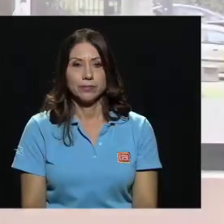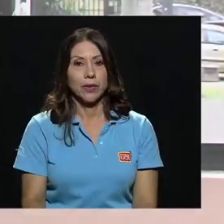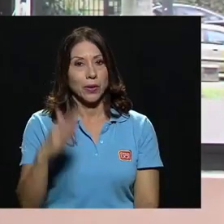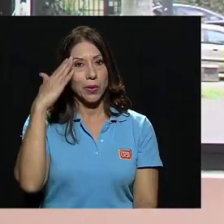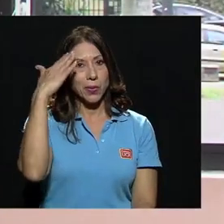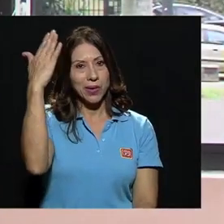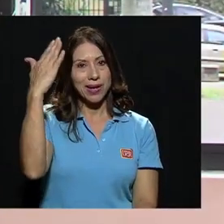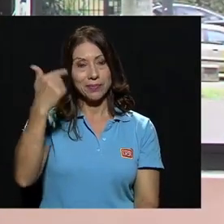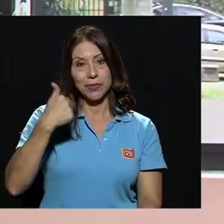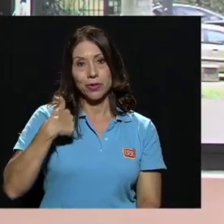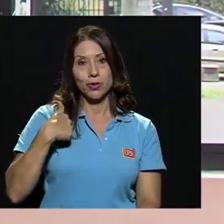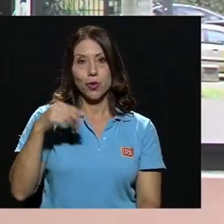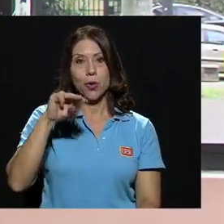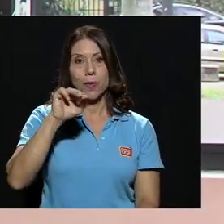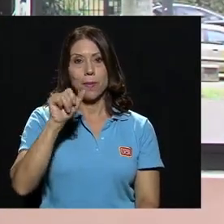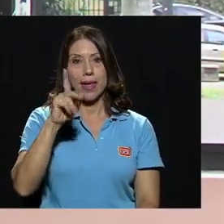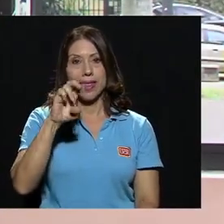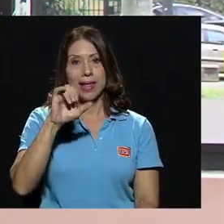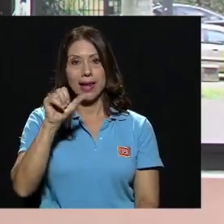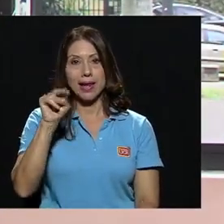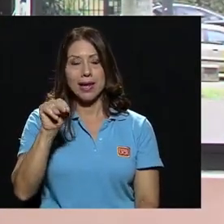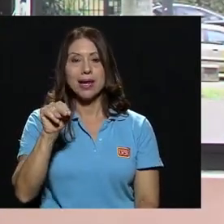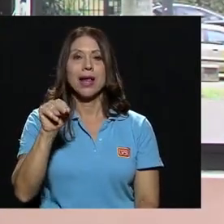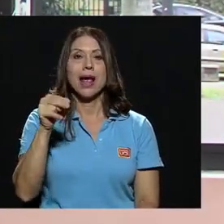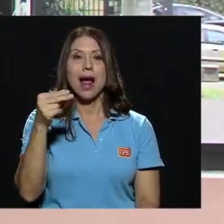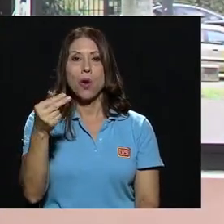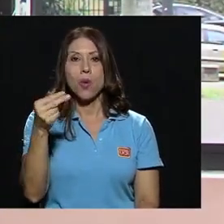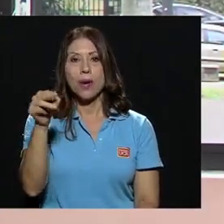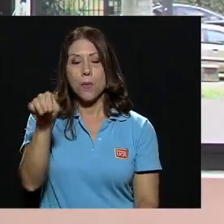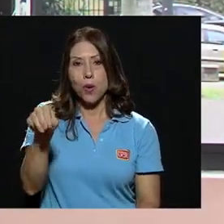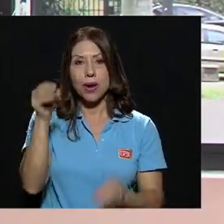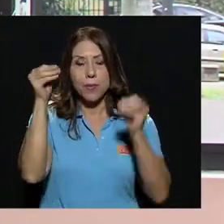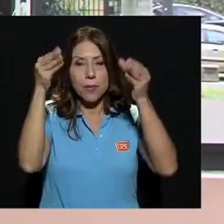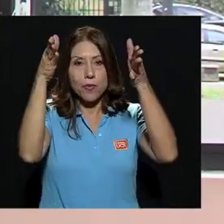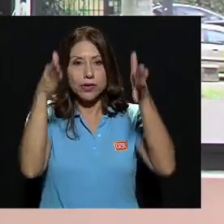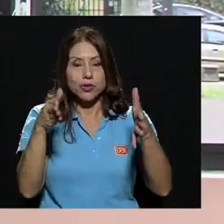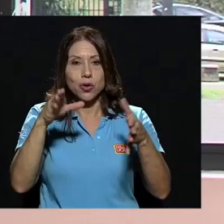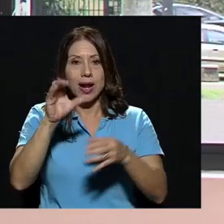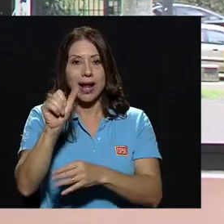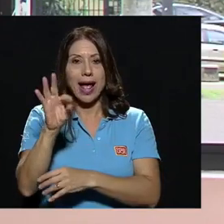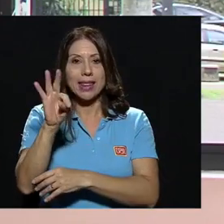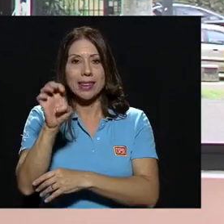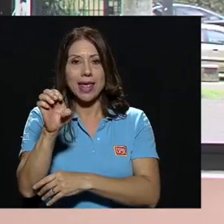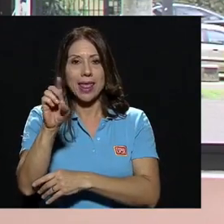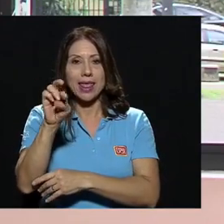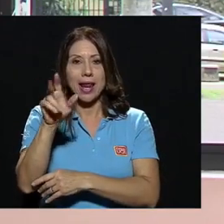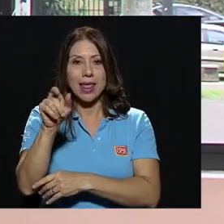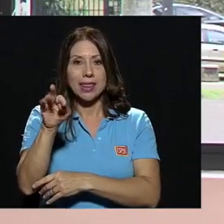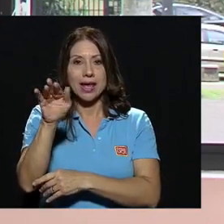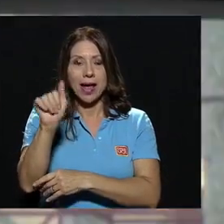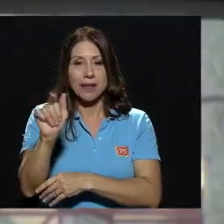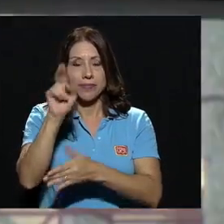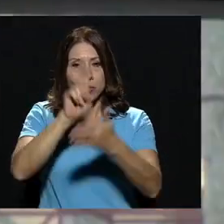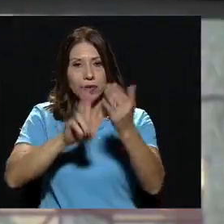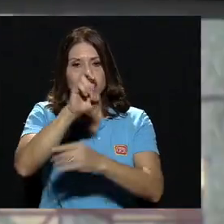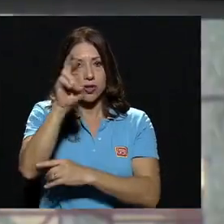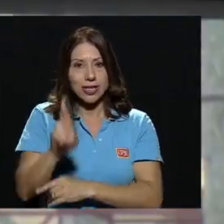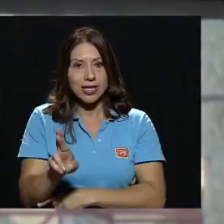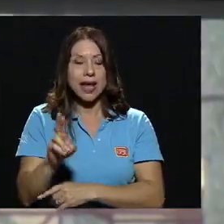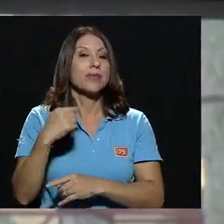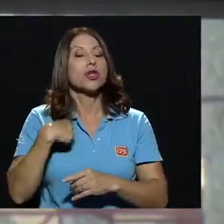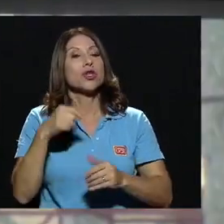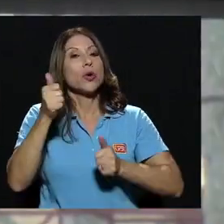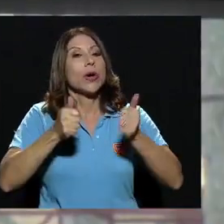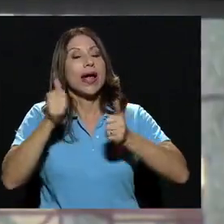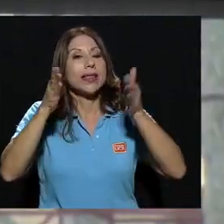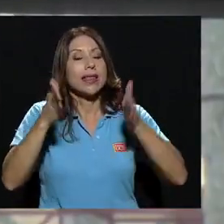Hola, yo soy Madeline Howard Mora, profesora catedrática de la Universidad de Costa Rica y postulante al